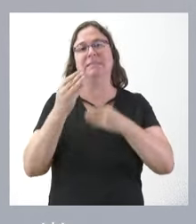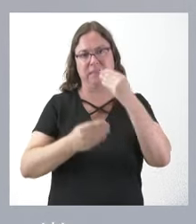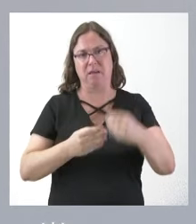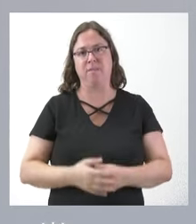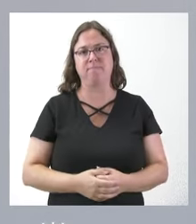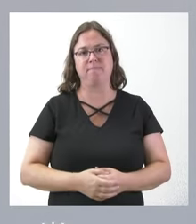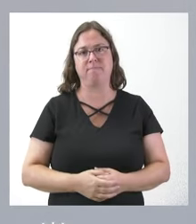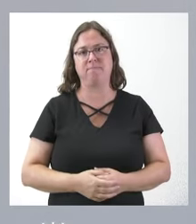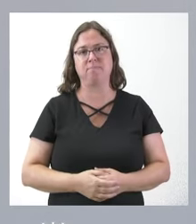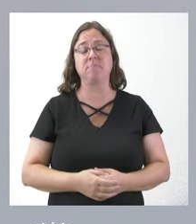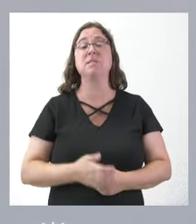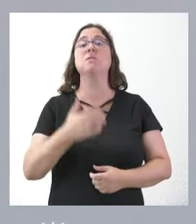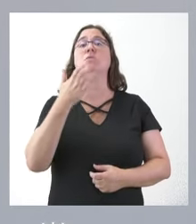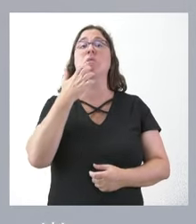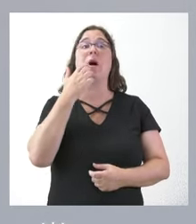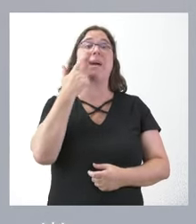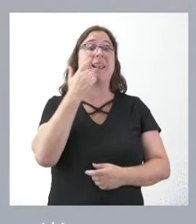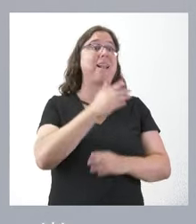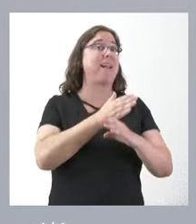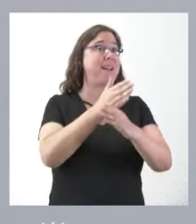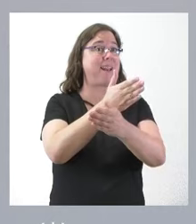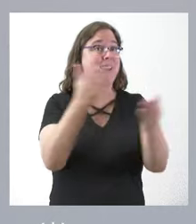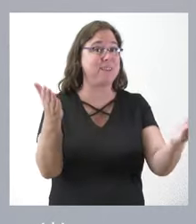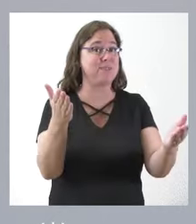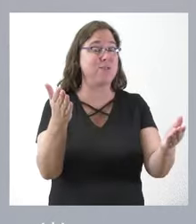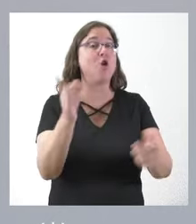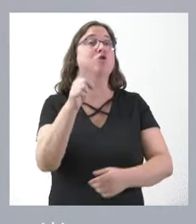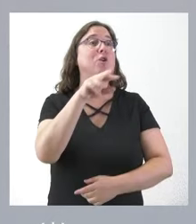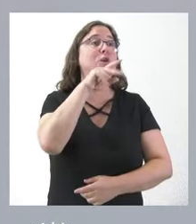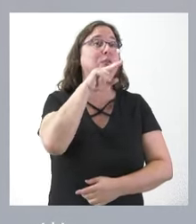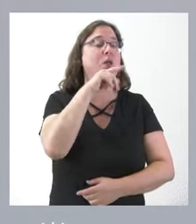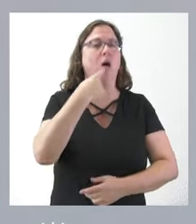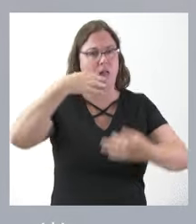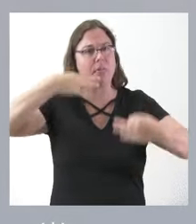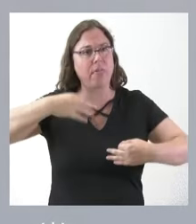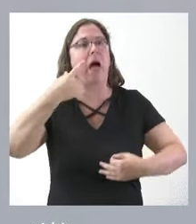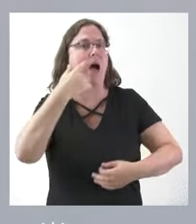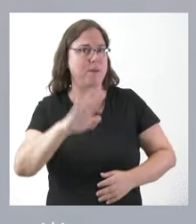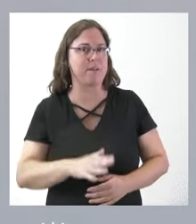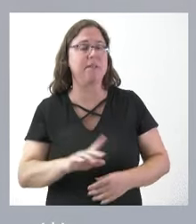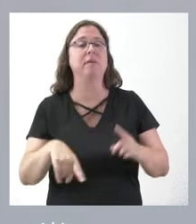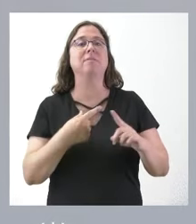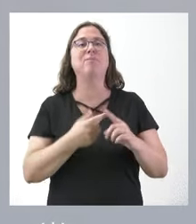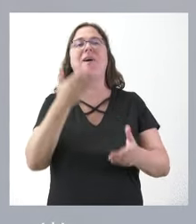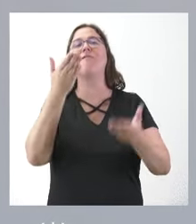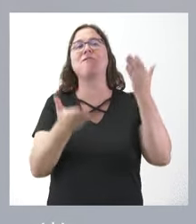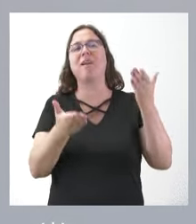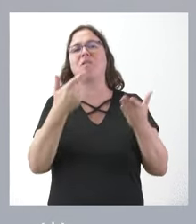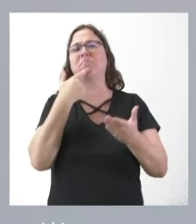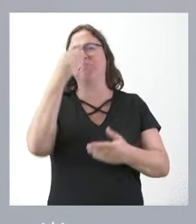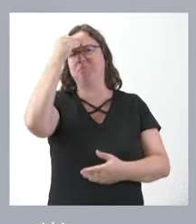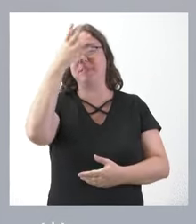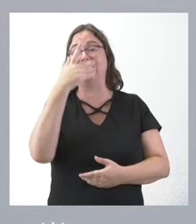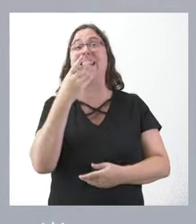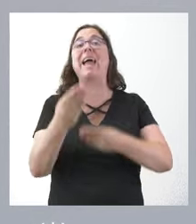ver también si los demás pasan de las palabras a los hechos. Vamos a valorar lo que se piensa por las